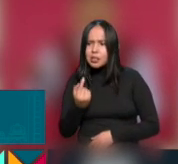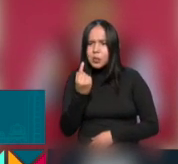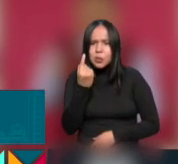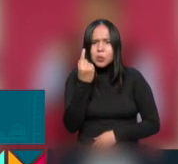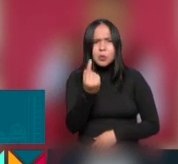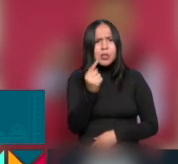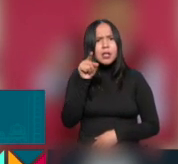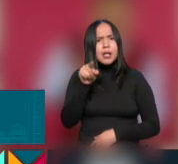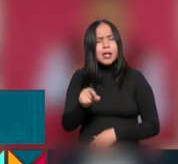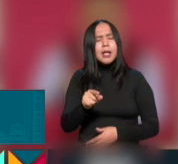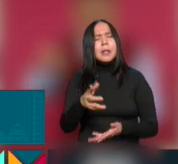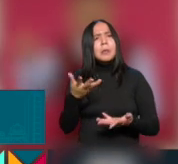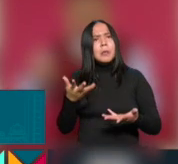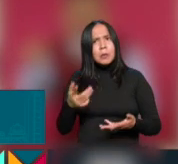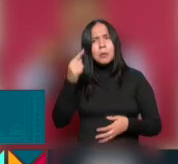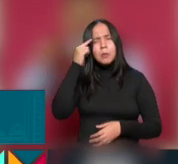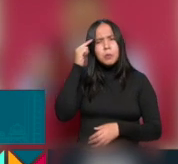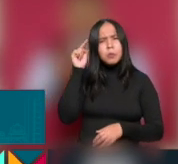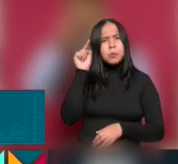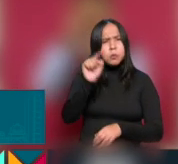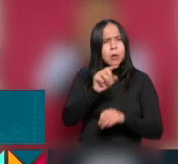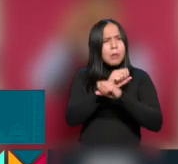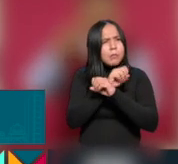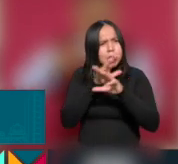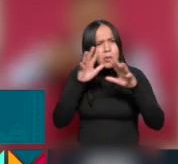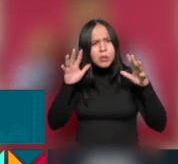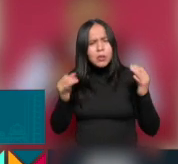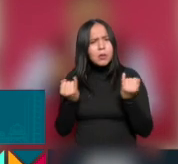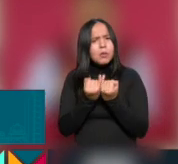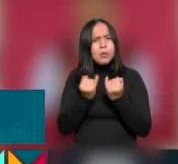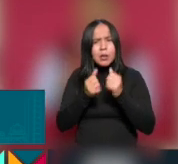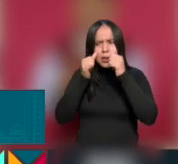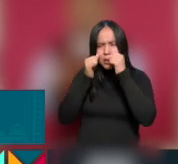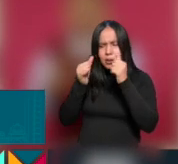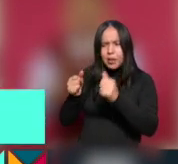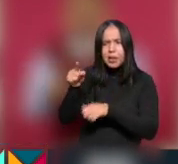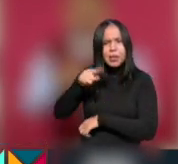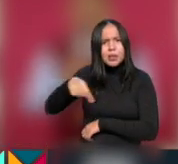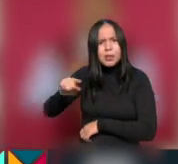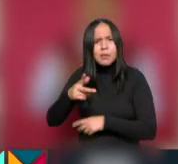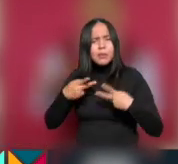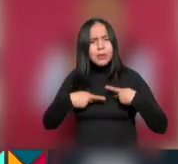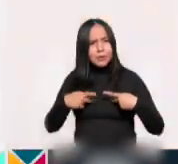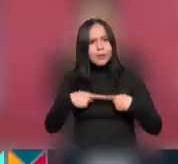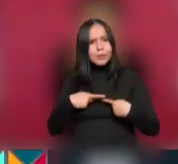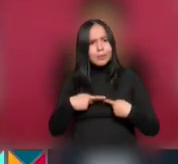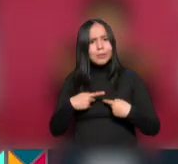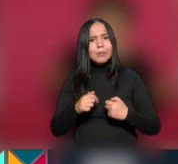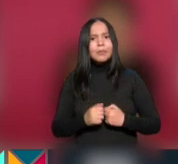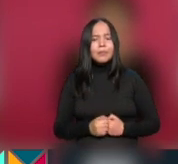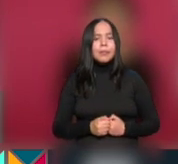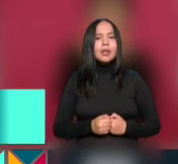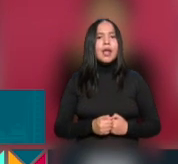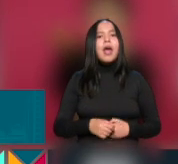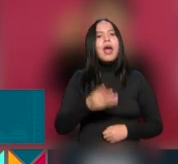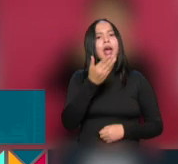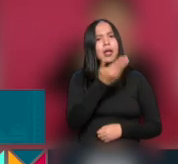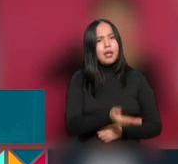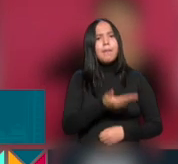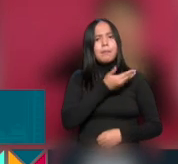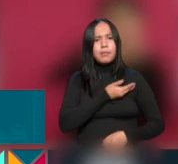tanto acierto, claridad y cercanía al corazón de la gente. Señor presidente,